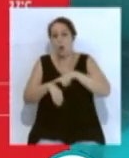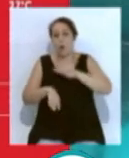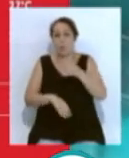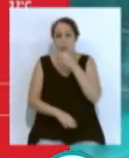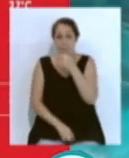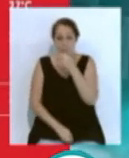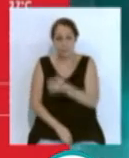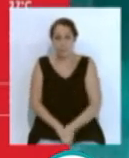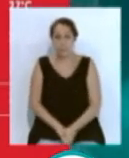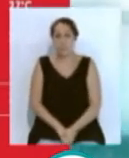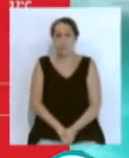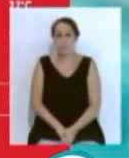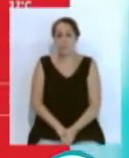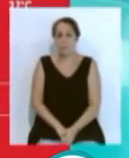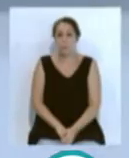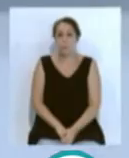4 de la tarde.